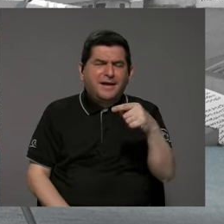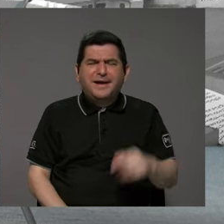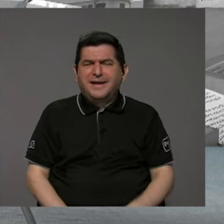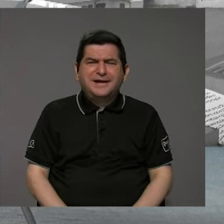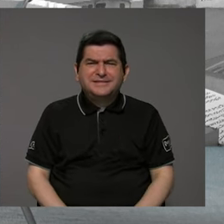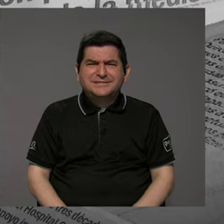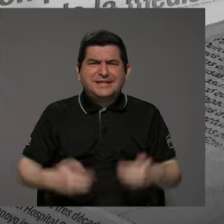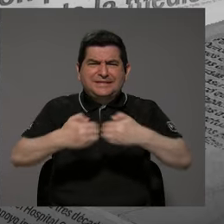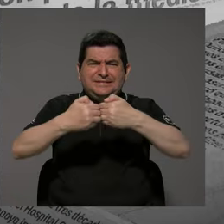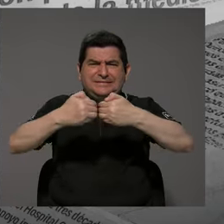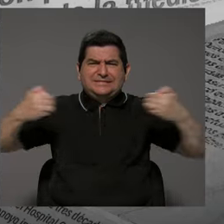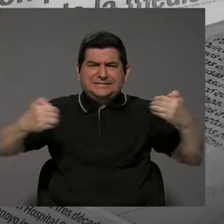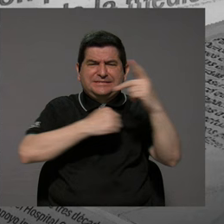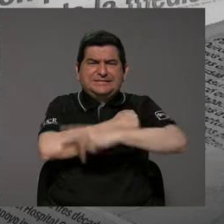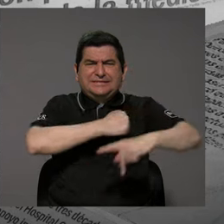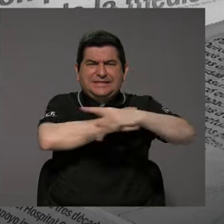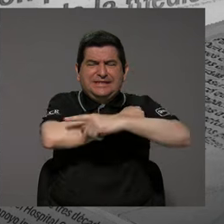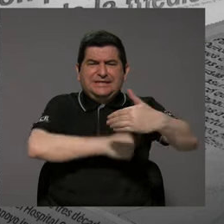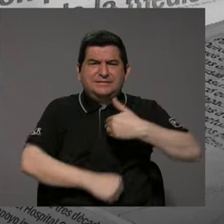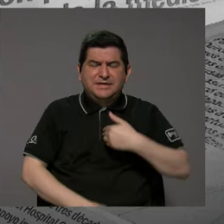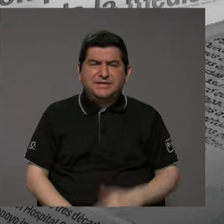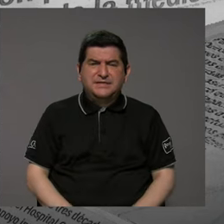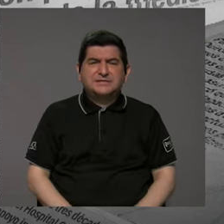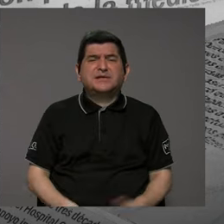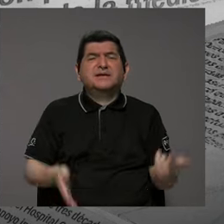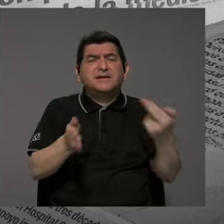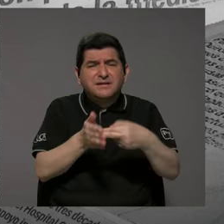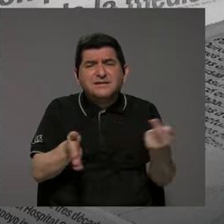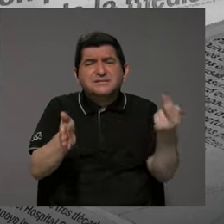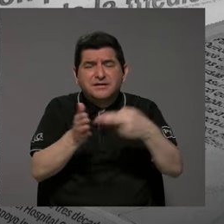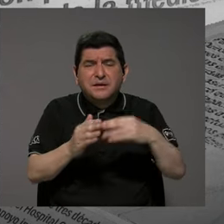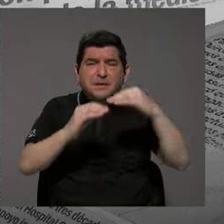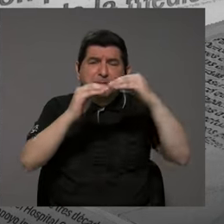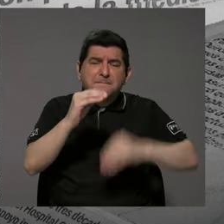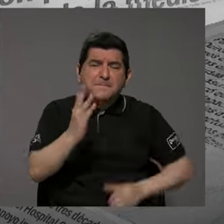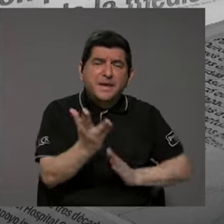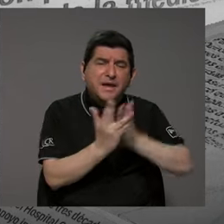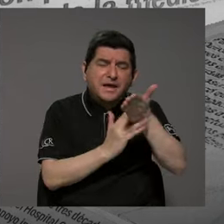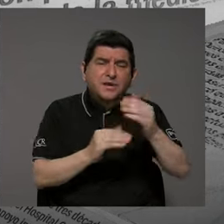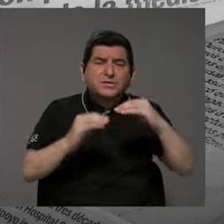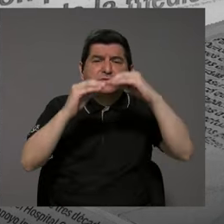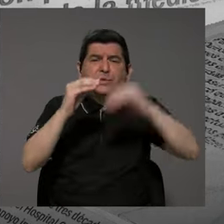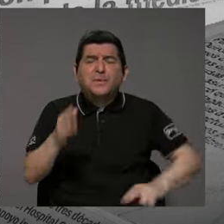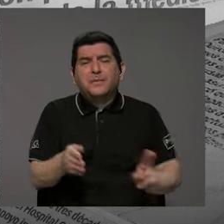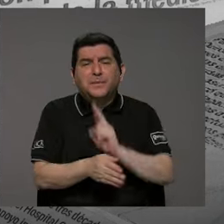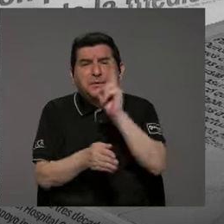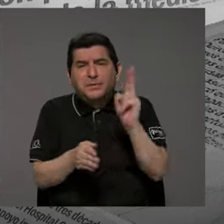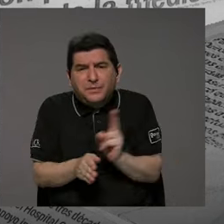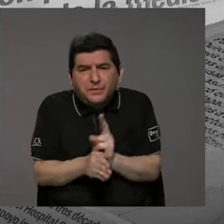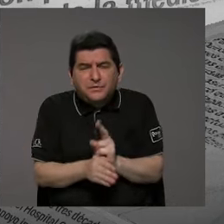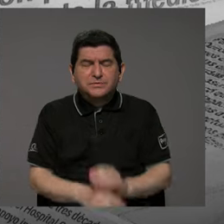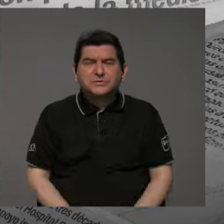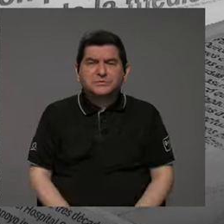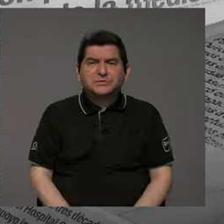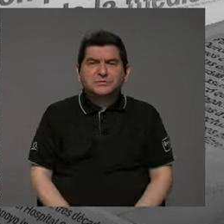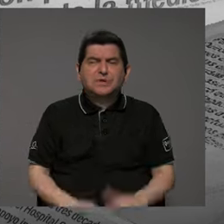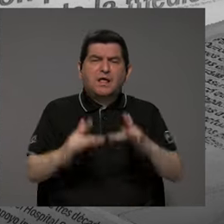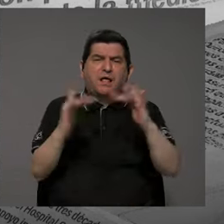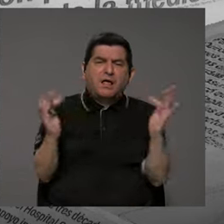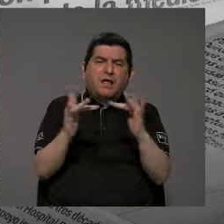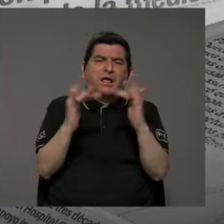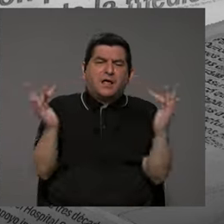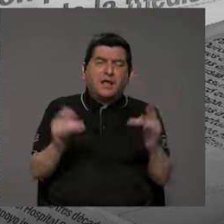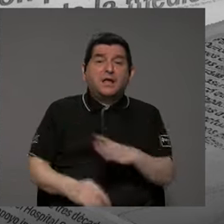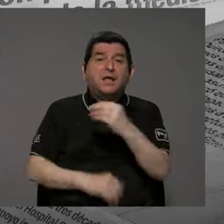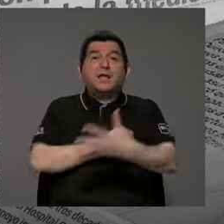existen en el país, ¿verdad? Y es un círculo vicioso, menos acceso, menos uso, más desconectadas,